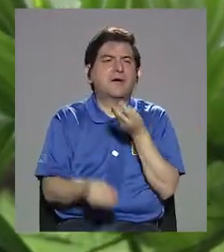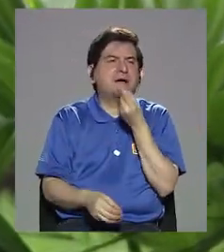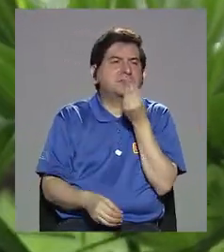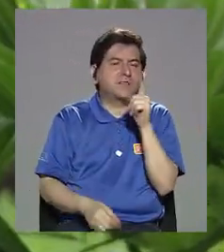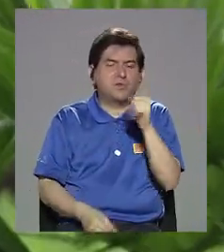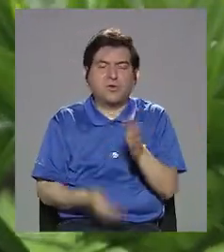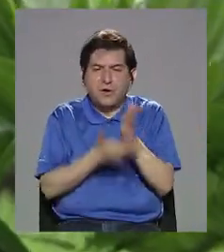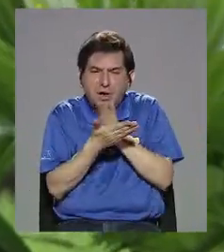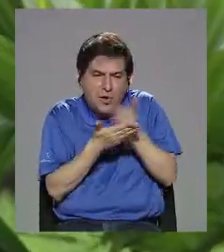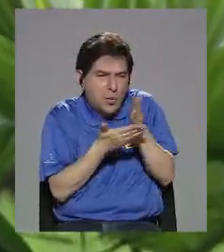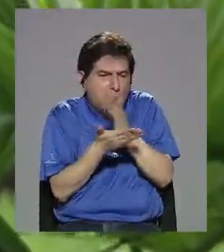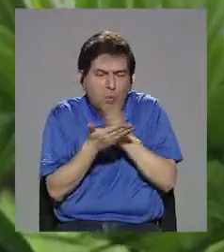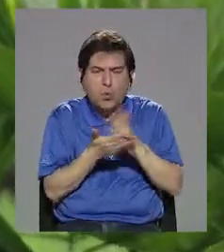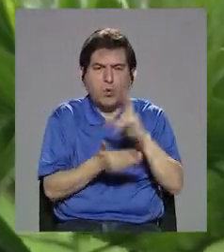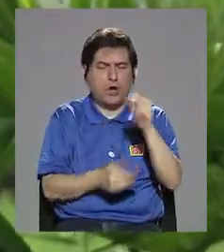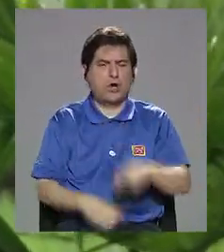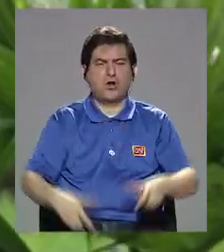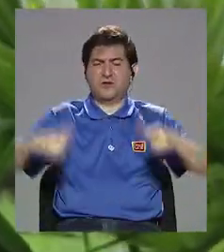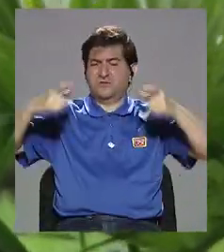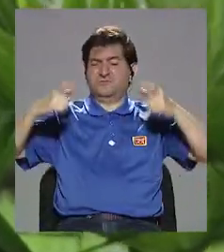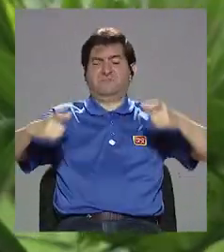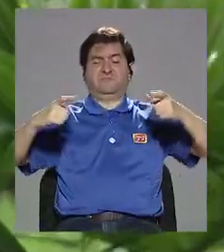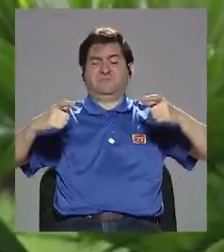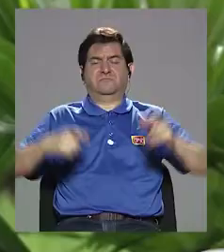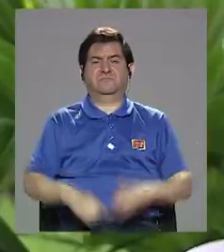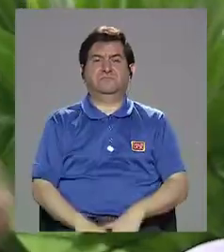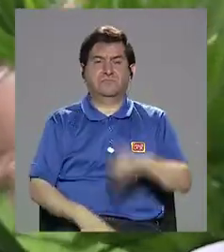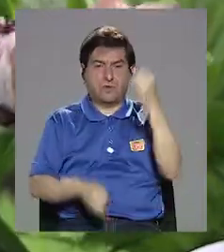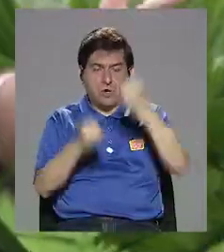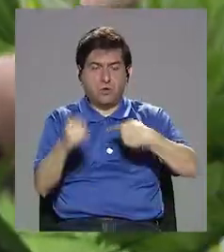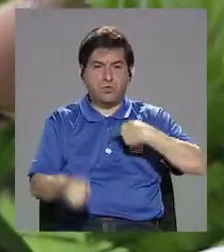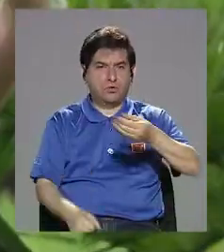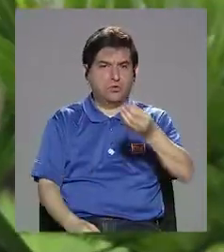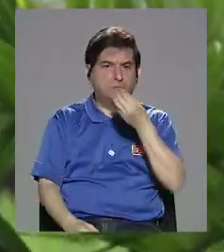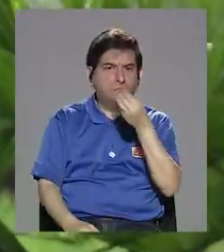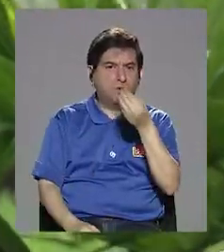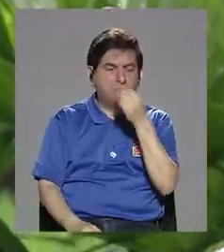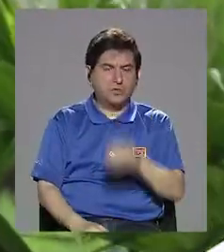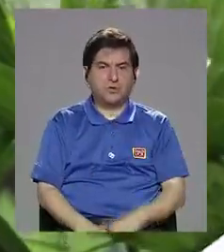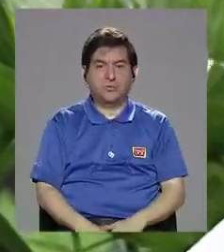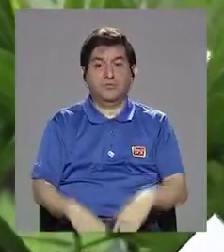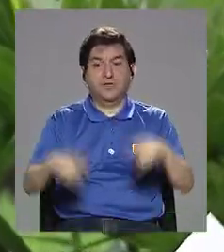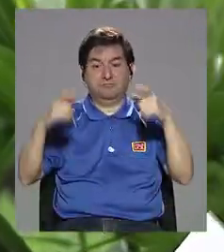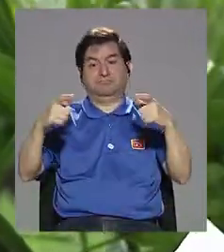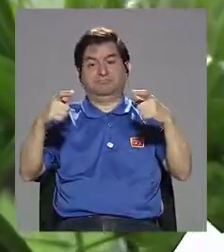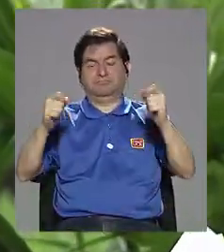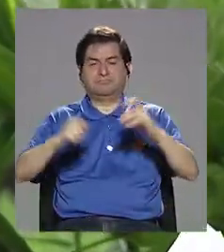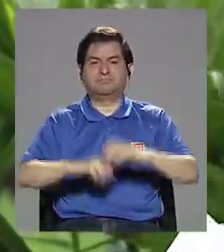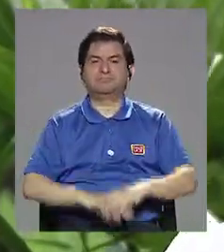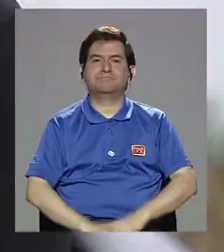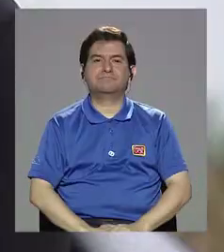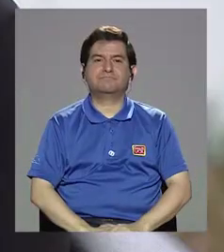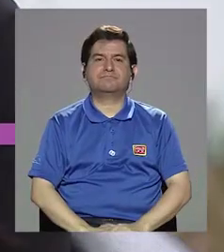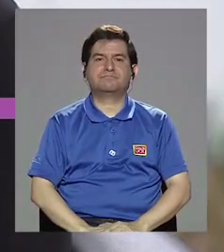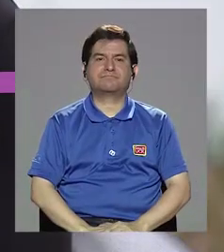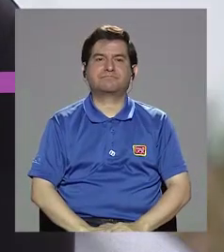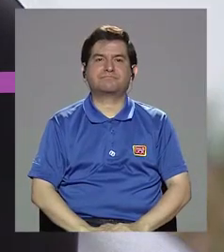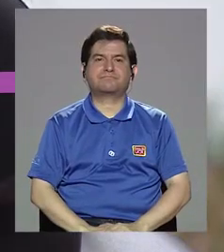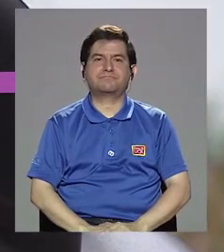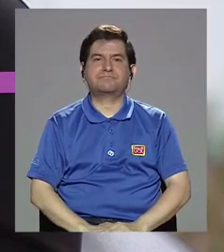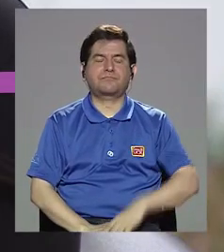picadillo y no un bistecote, que el último que me comí era así. Sí, que